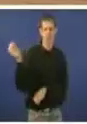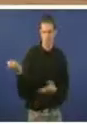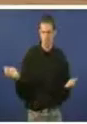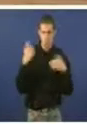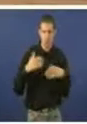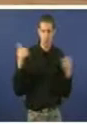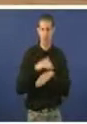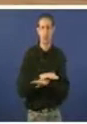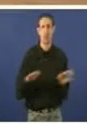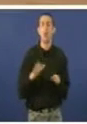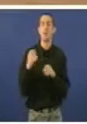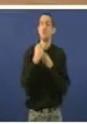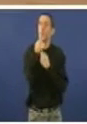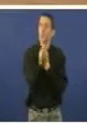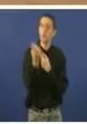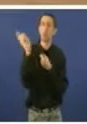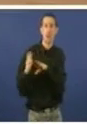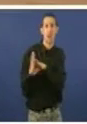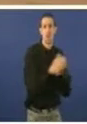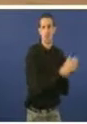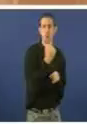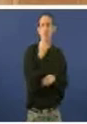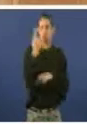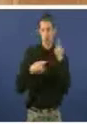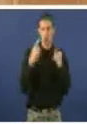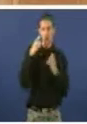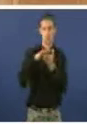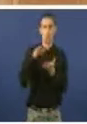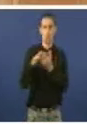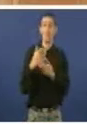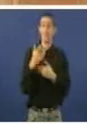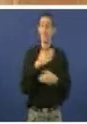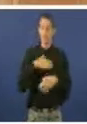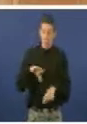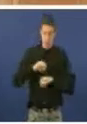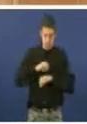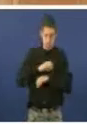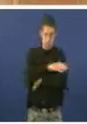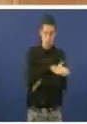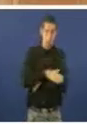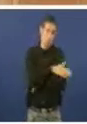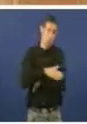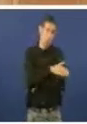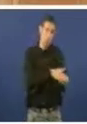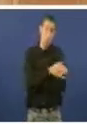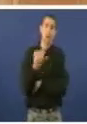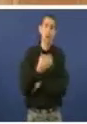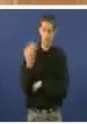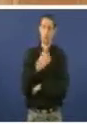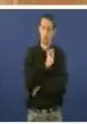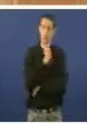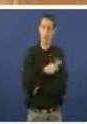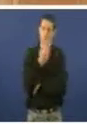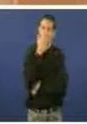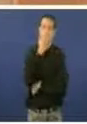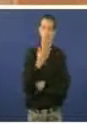sitio. E voulle dicir unha cousa, voulle dicir unha cousa, gobernar, gobernar e dar a cara. E permitir